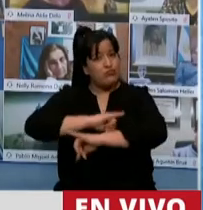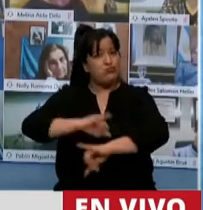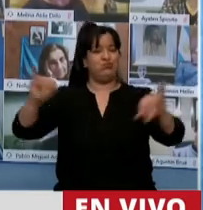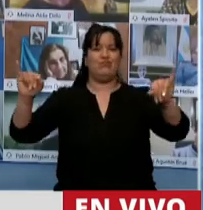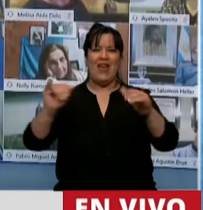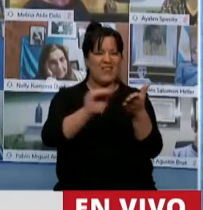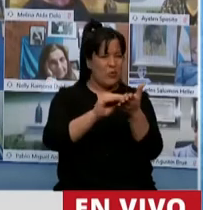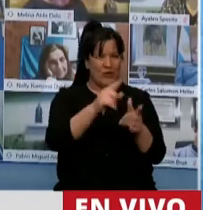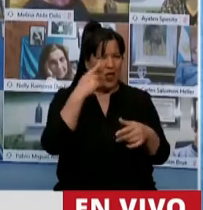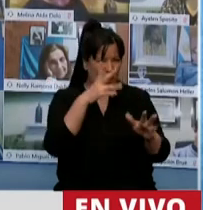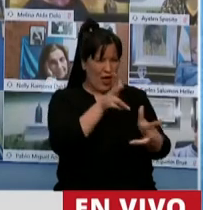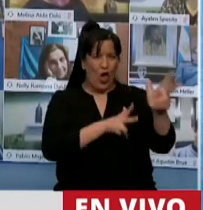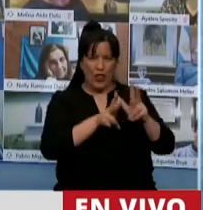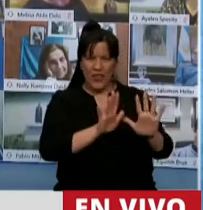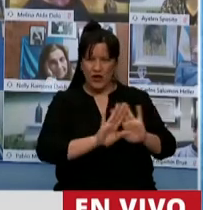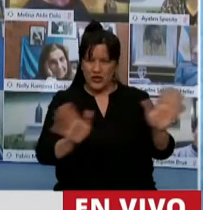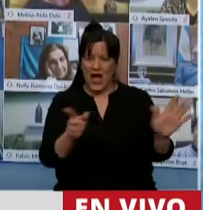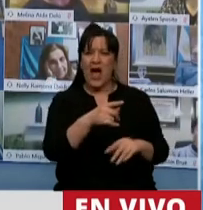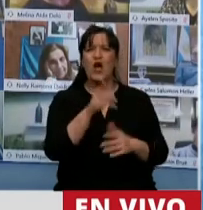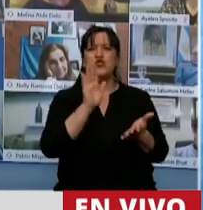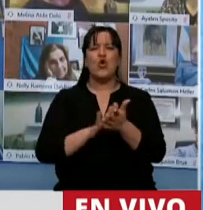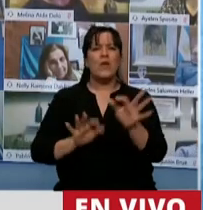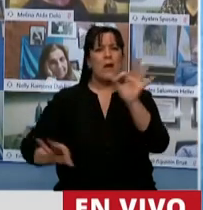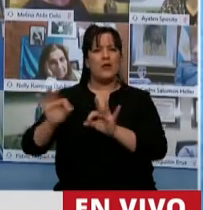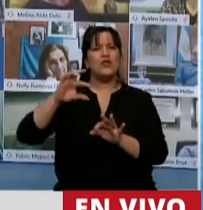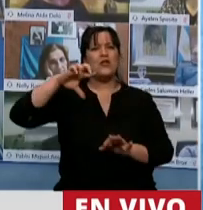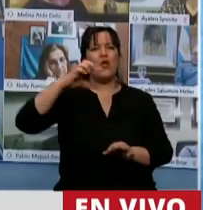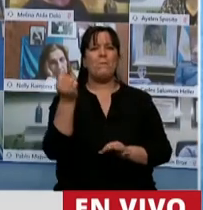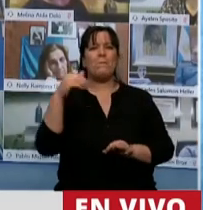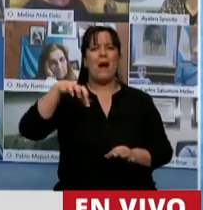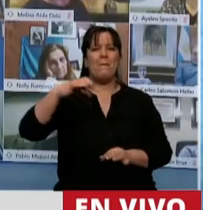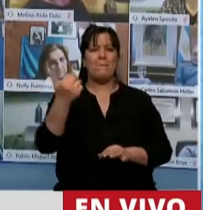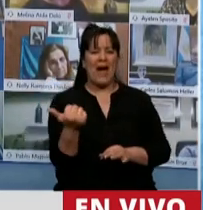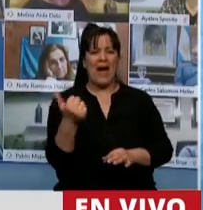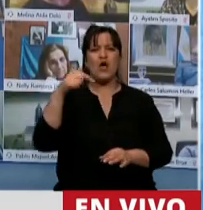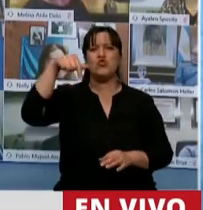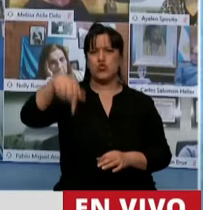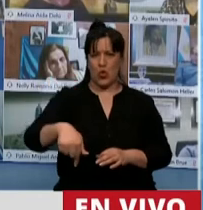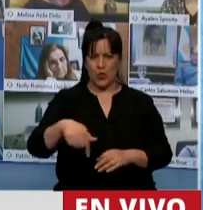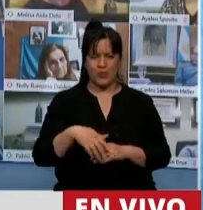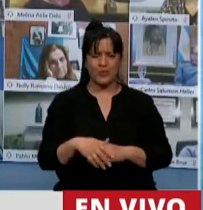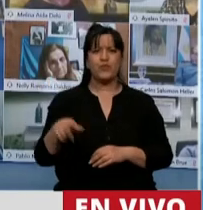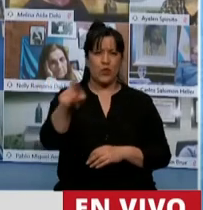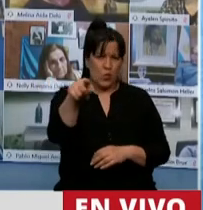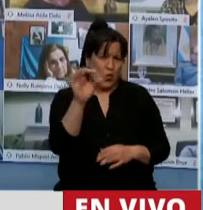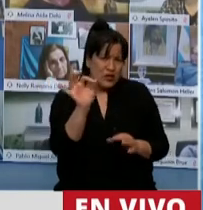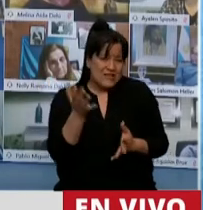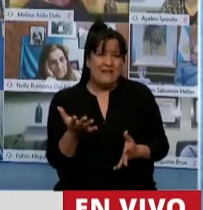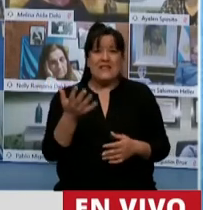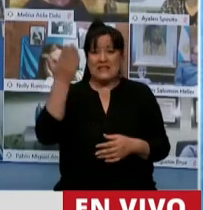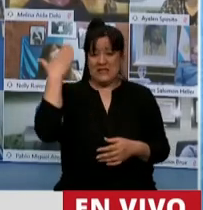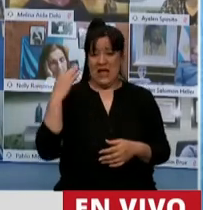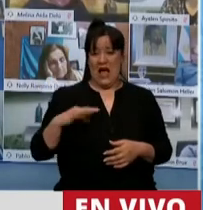algún diputado hizo referencia, el proyecto Pampa Azul, que usted sabe que en el año